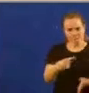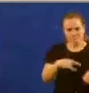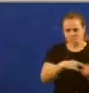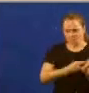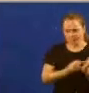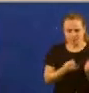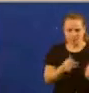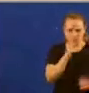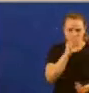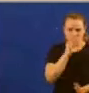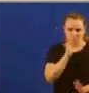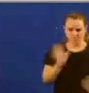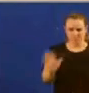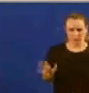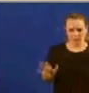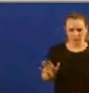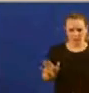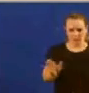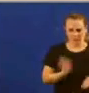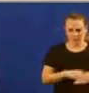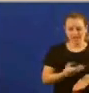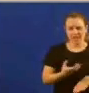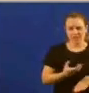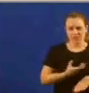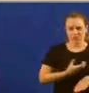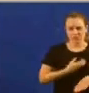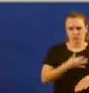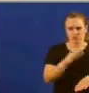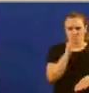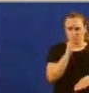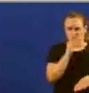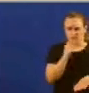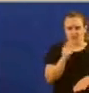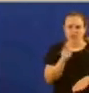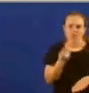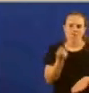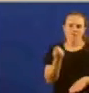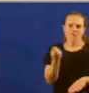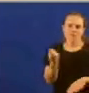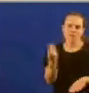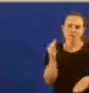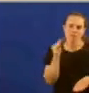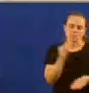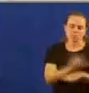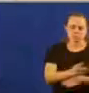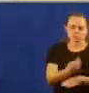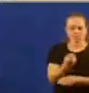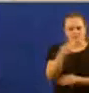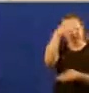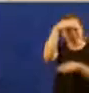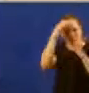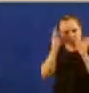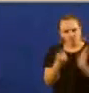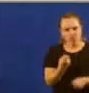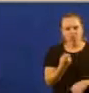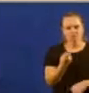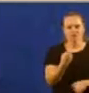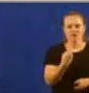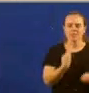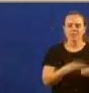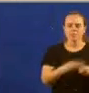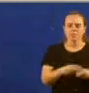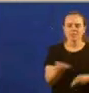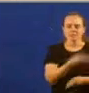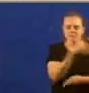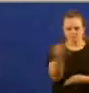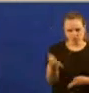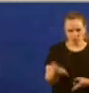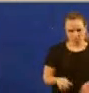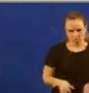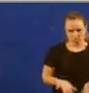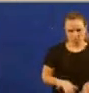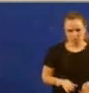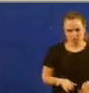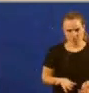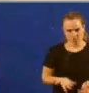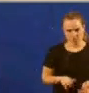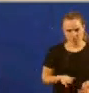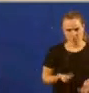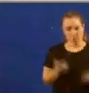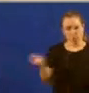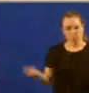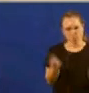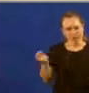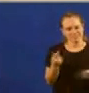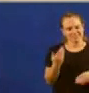a día de hoxe para os concellos. Falta investimento falta atención faltan políticas eficaces e de novo sobra